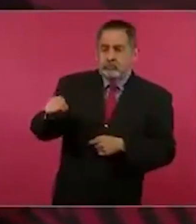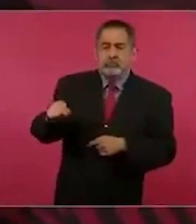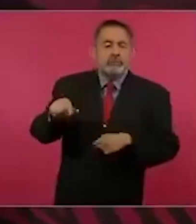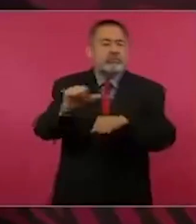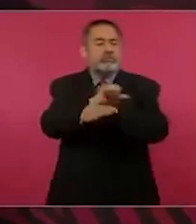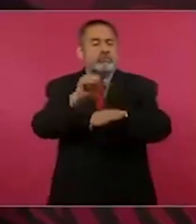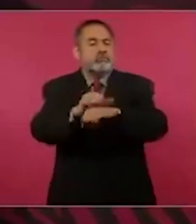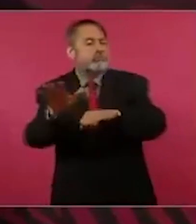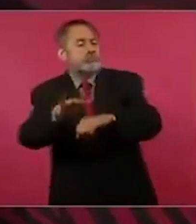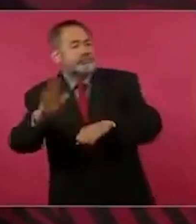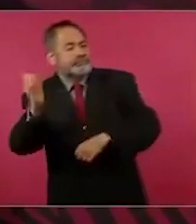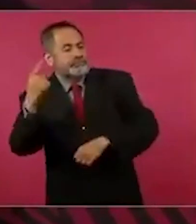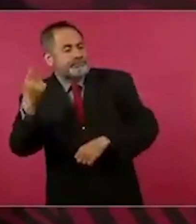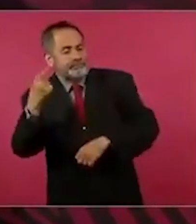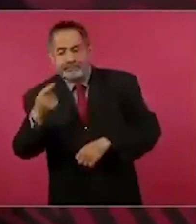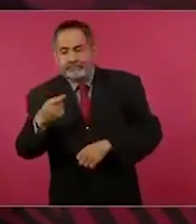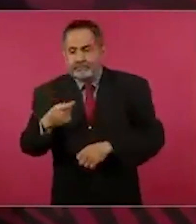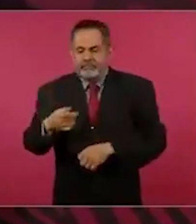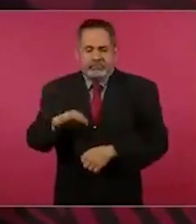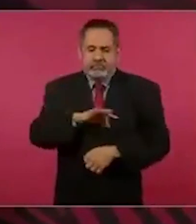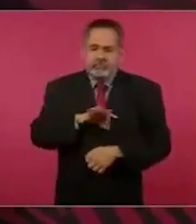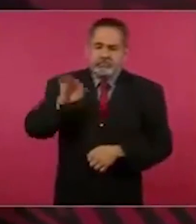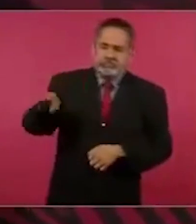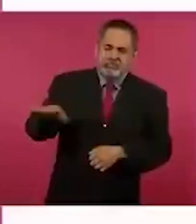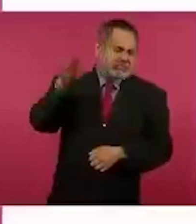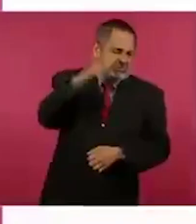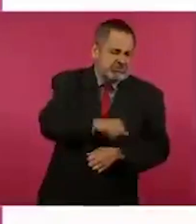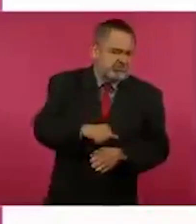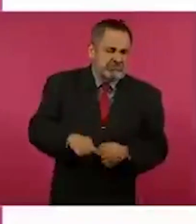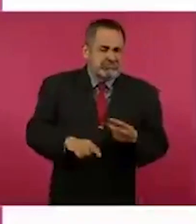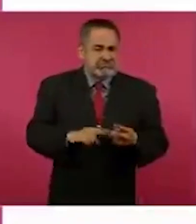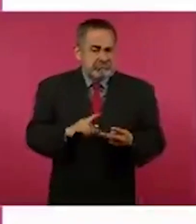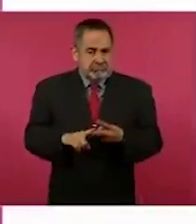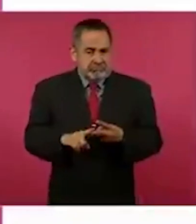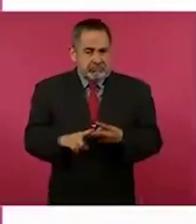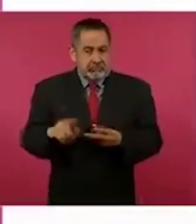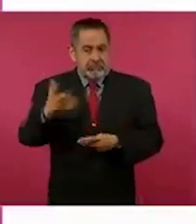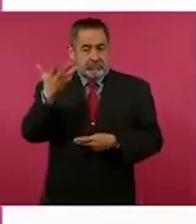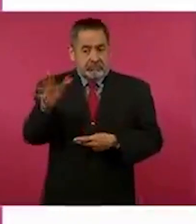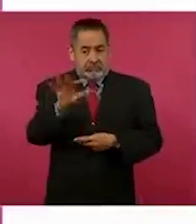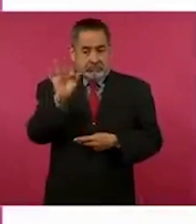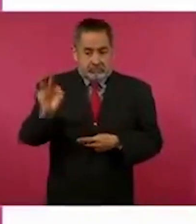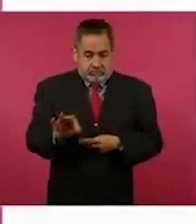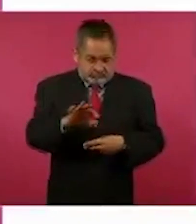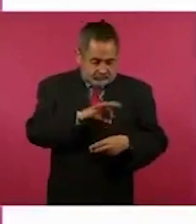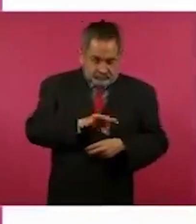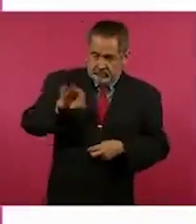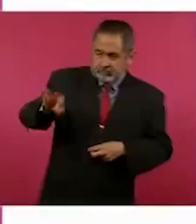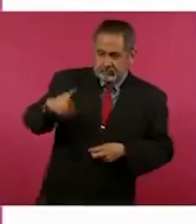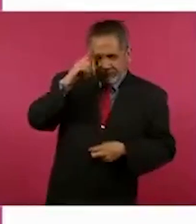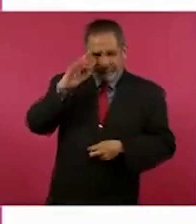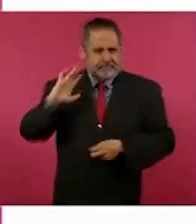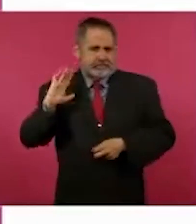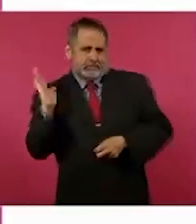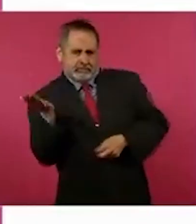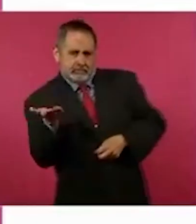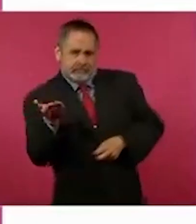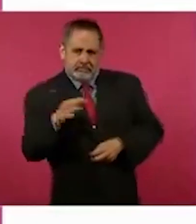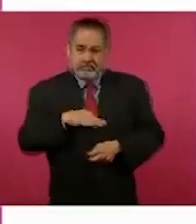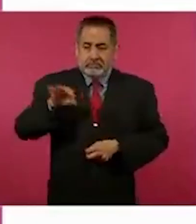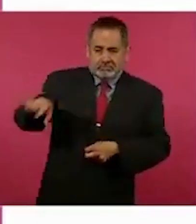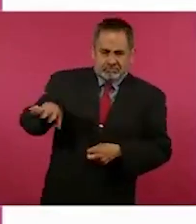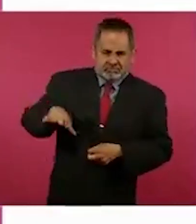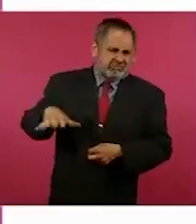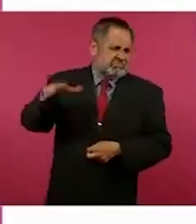-viene, ya no le dejaré el 10 por ciento al mesero, ya no voy a